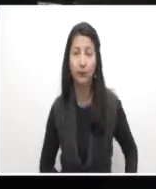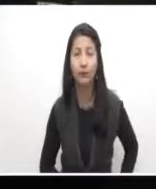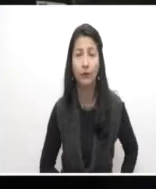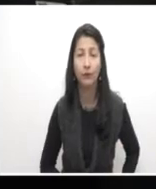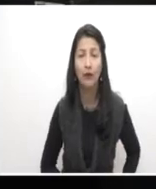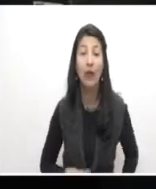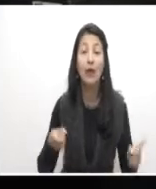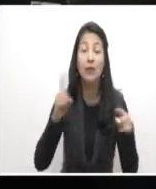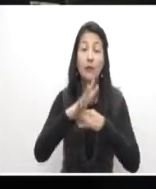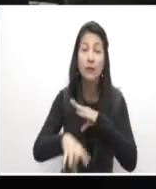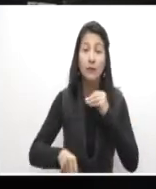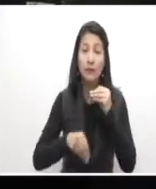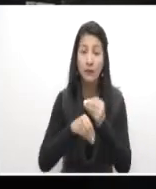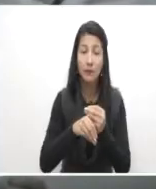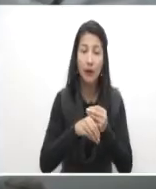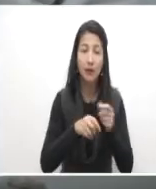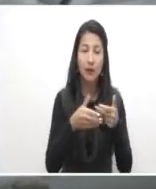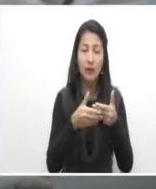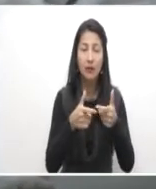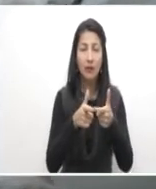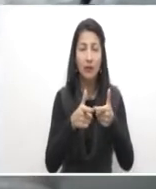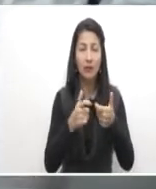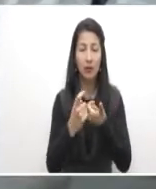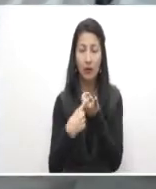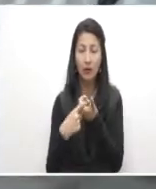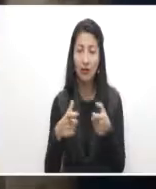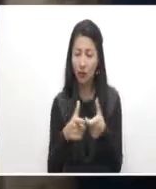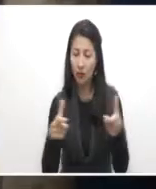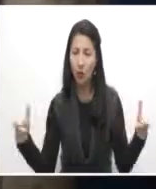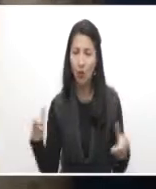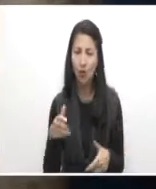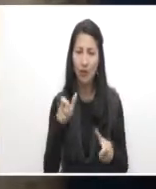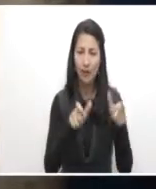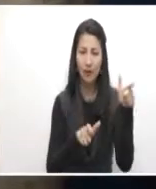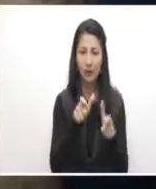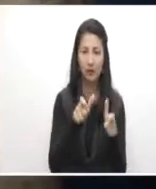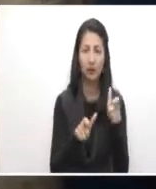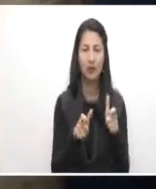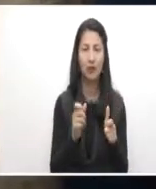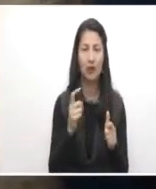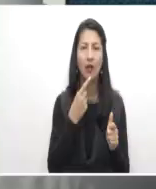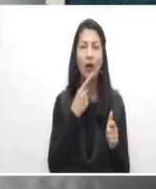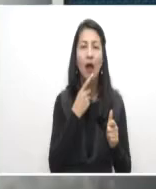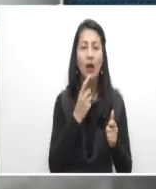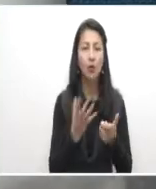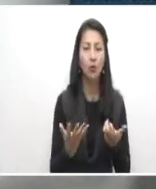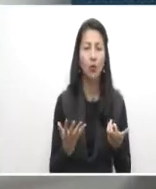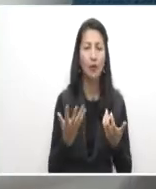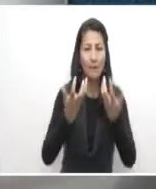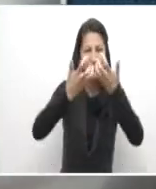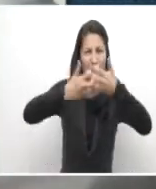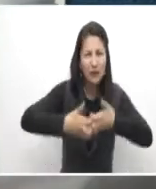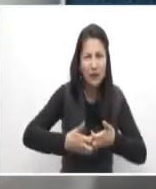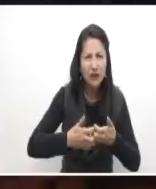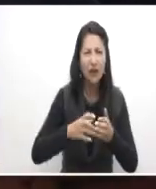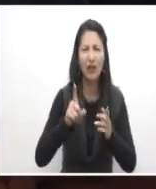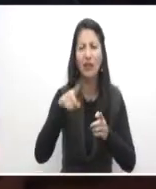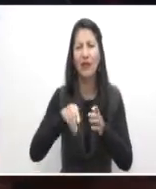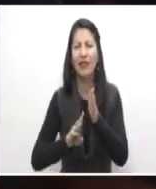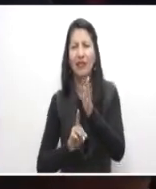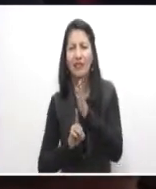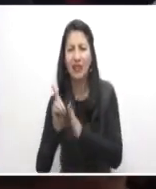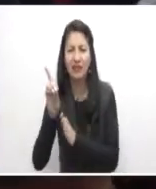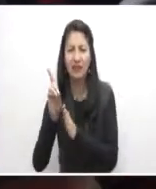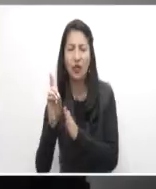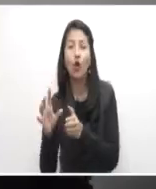De igual forma, se lanzó la convocatoria especial en regionales fronterizas para el fortalecimiento de tejido empresarial y el desarrollo productivo con